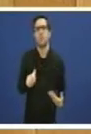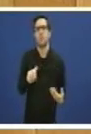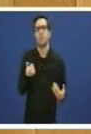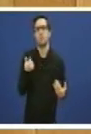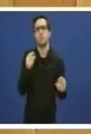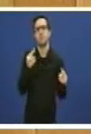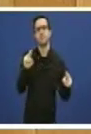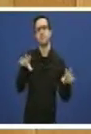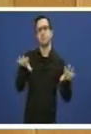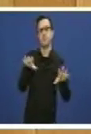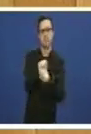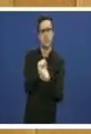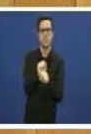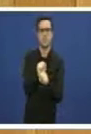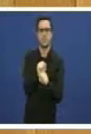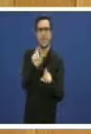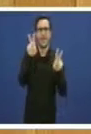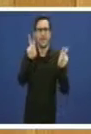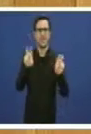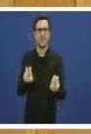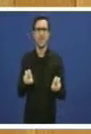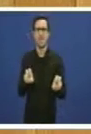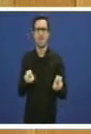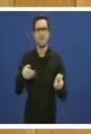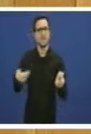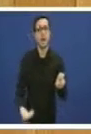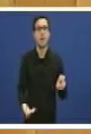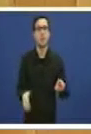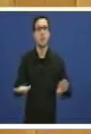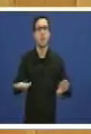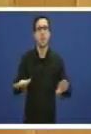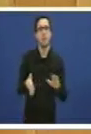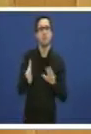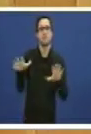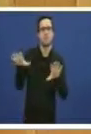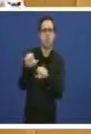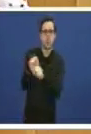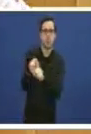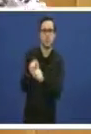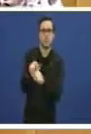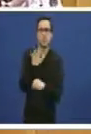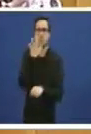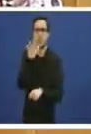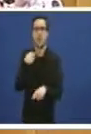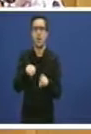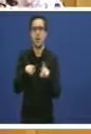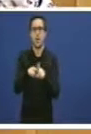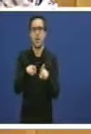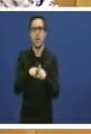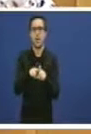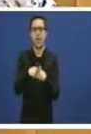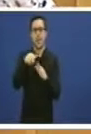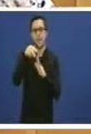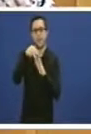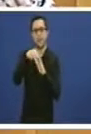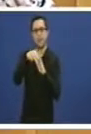que son, están a quedar escurecido, por unha vaga, por unha onda de novas medidas que puseron en